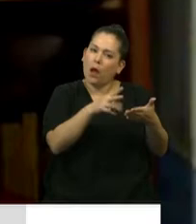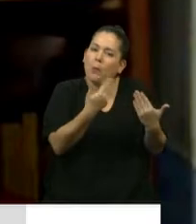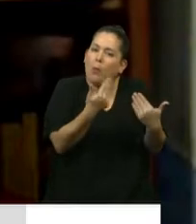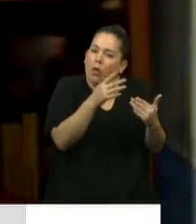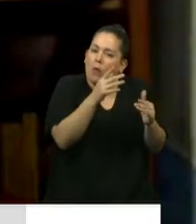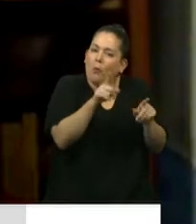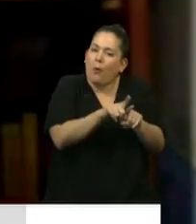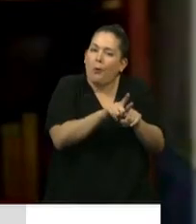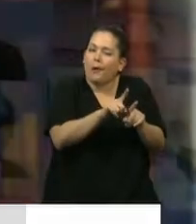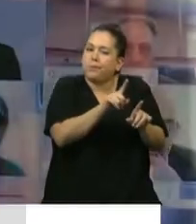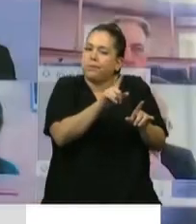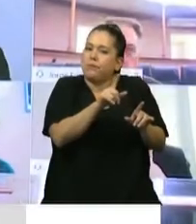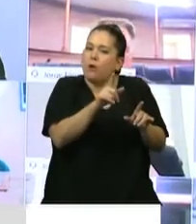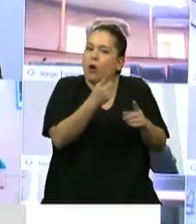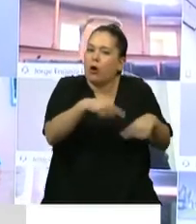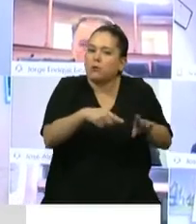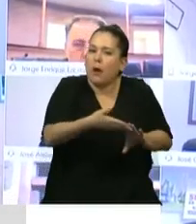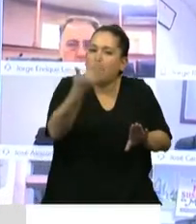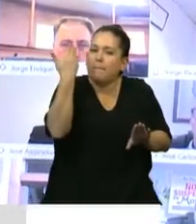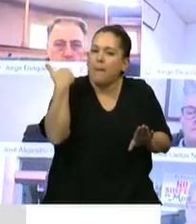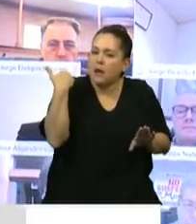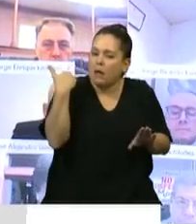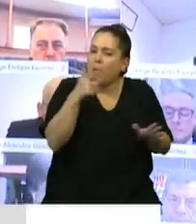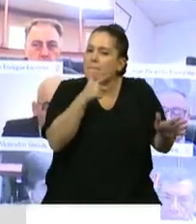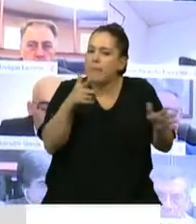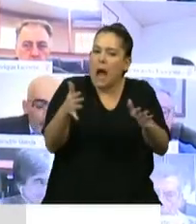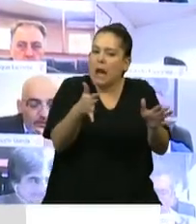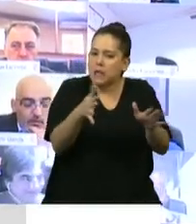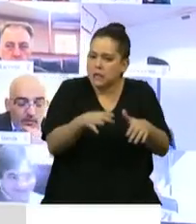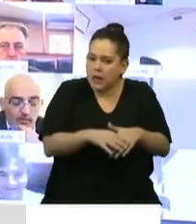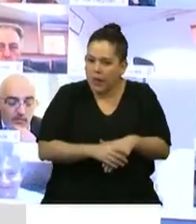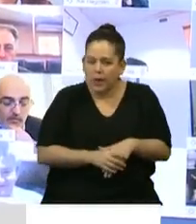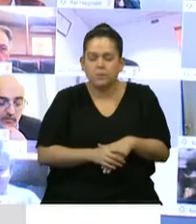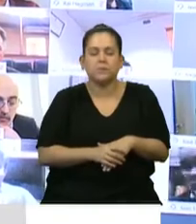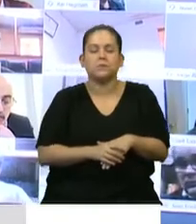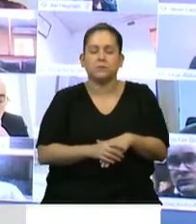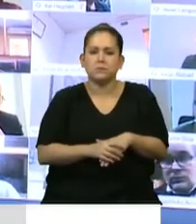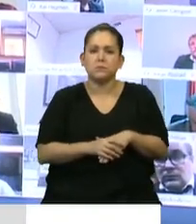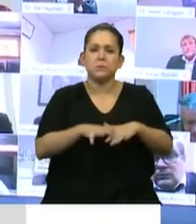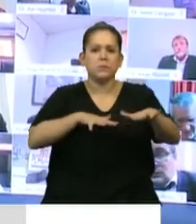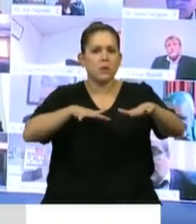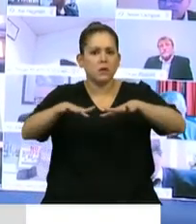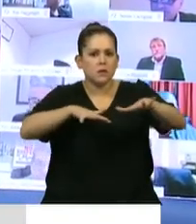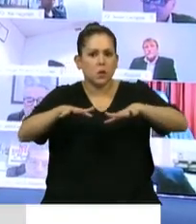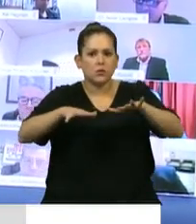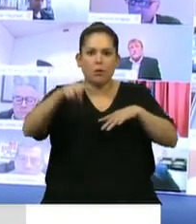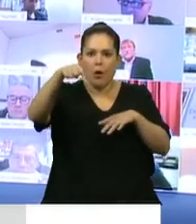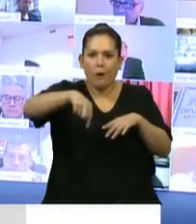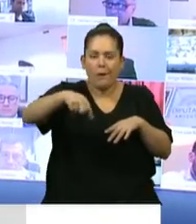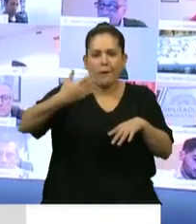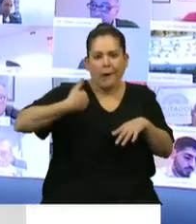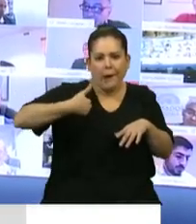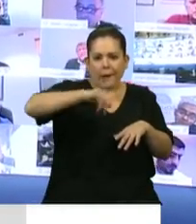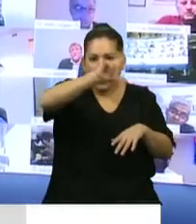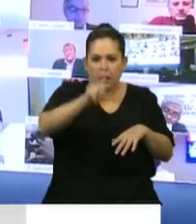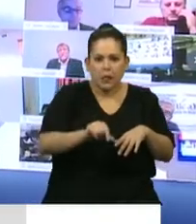sucesos similares en el pasado. Las secuelas de la situación que está viviendo nuestro país y